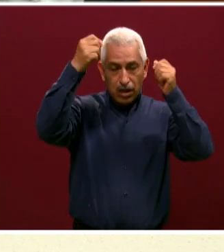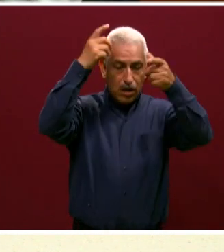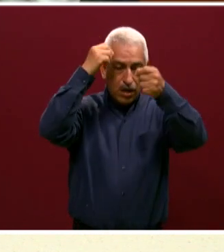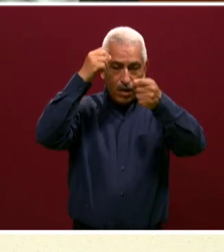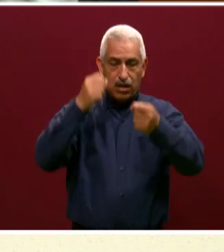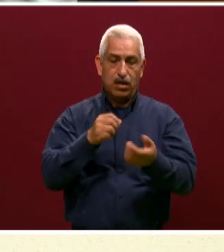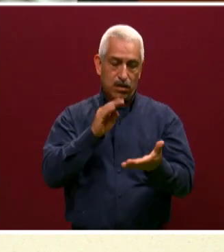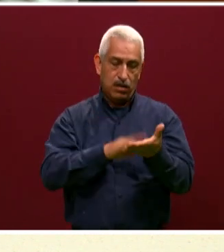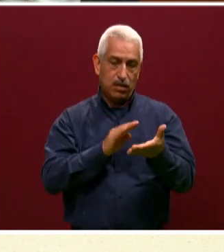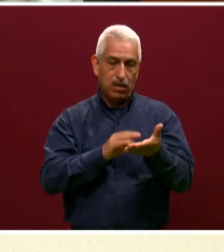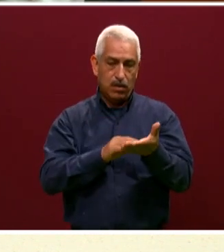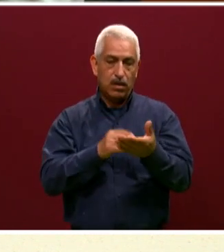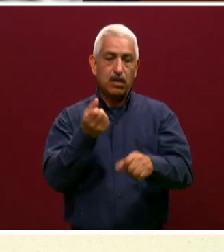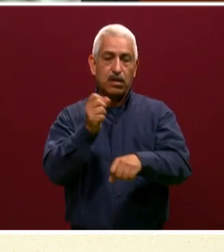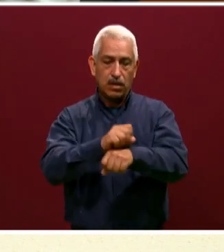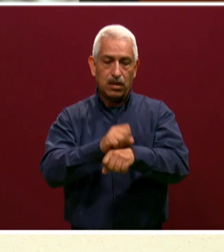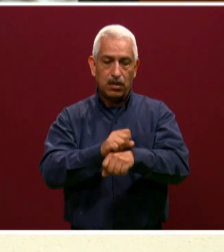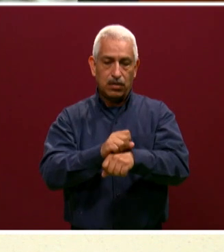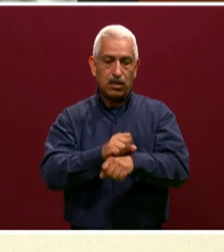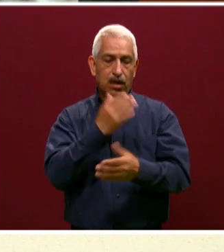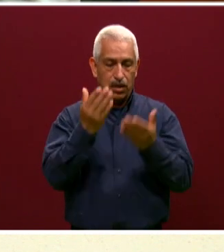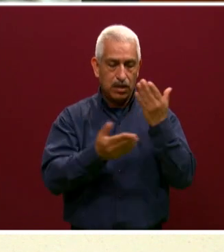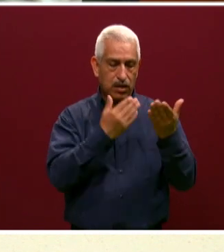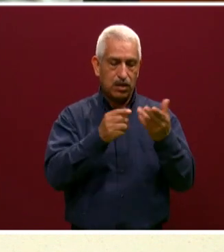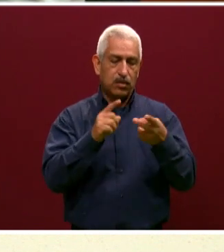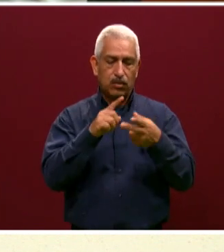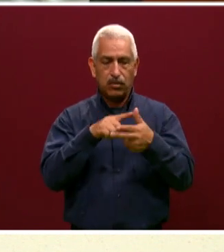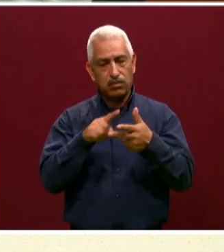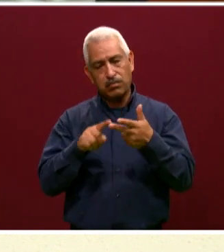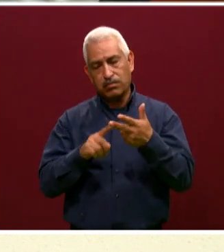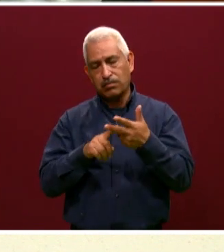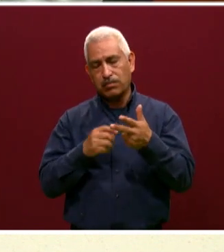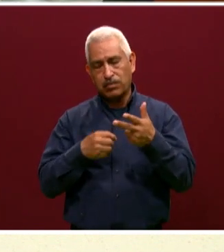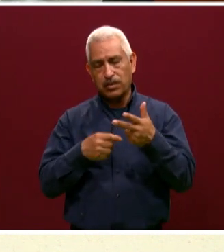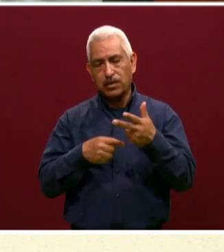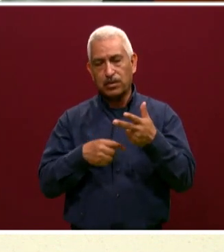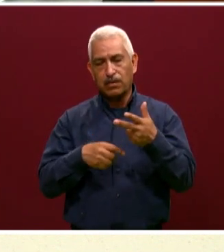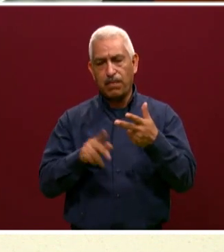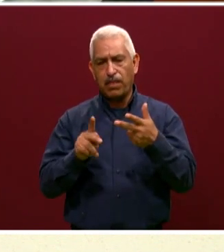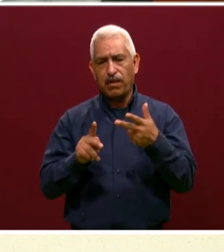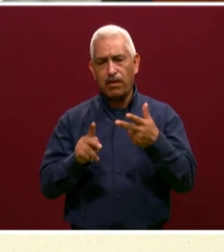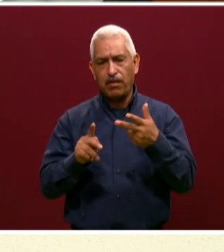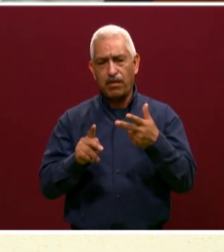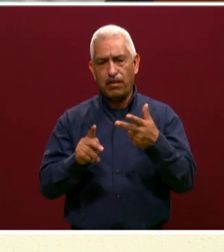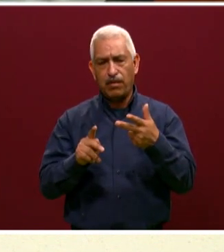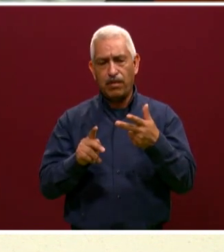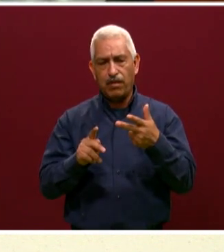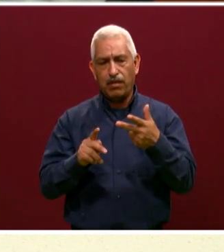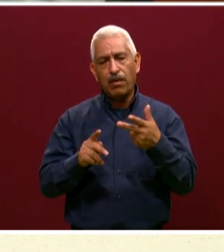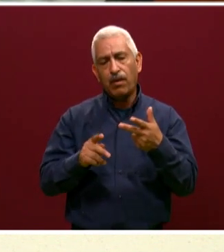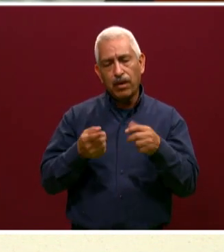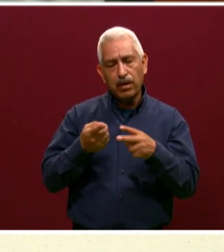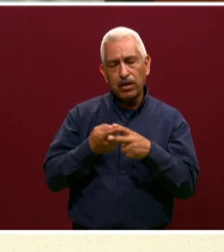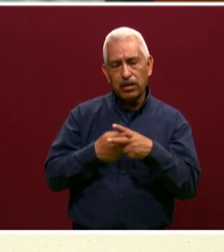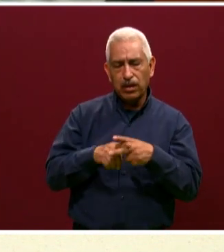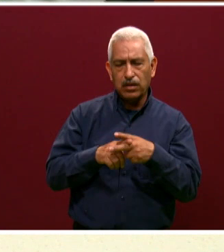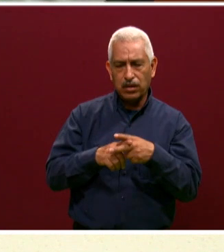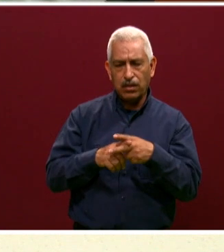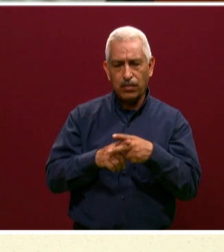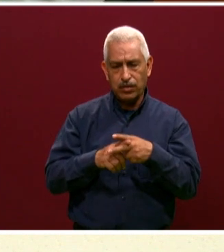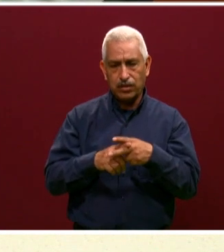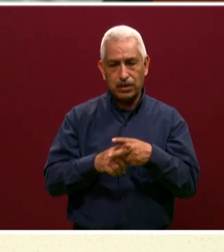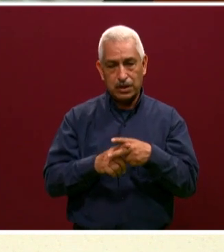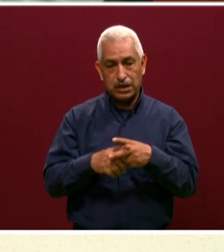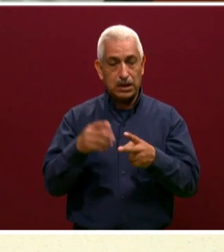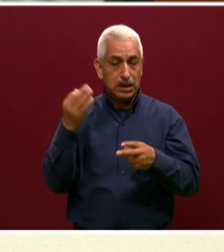necesitamos. Ahora, la constancia de estudios, si todavía estamos, digamos que lo vamos a hacer este proceso ahorita en febrero, partir del 15, si no tenemos todavía la